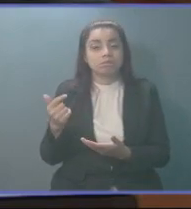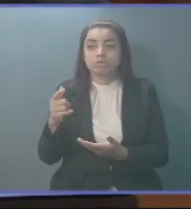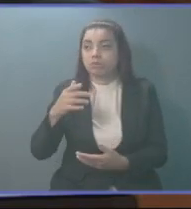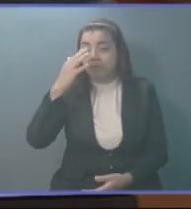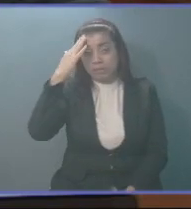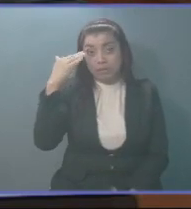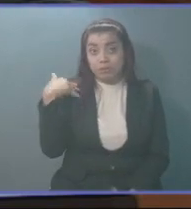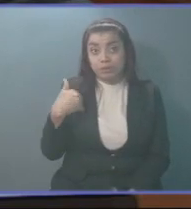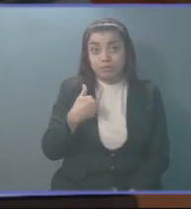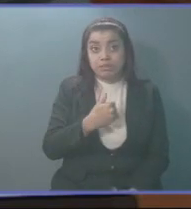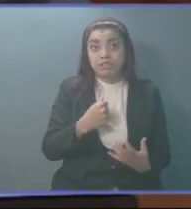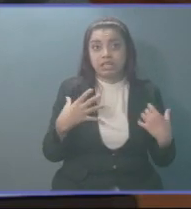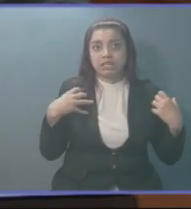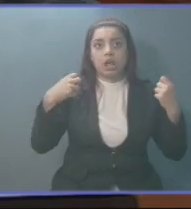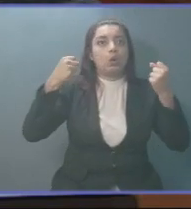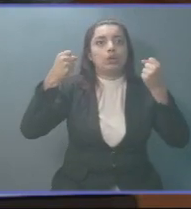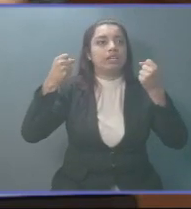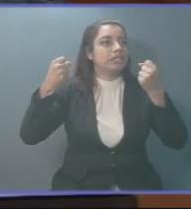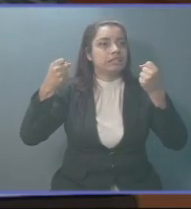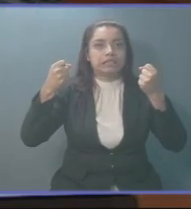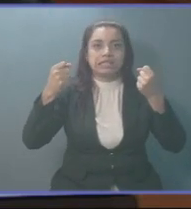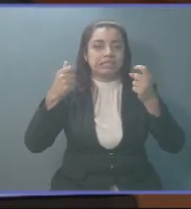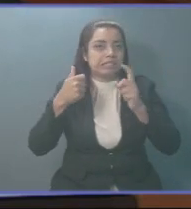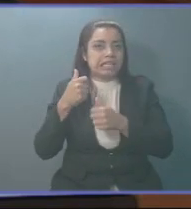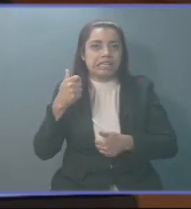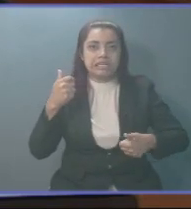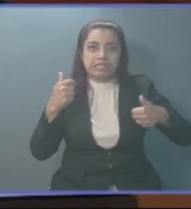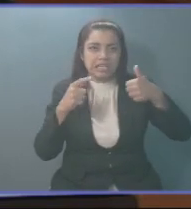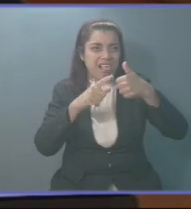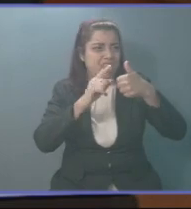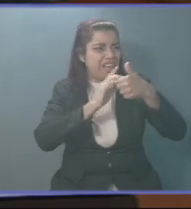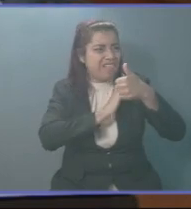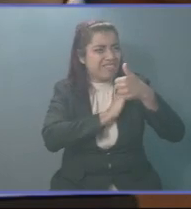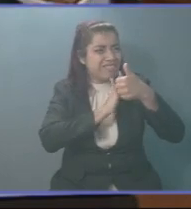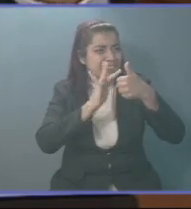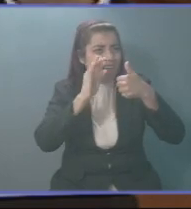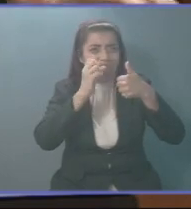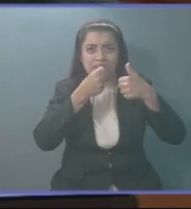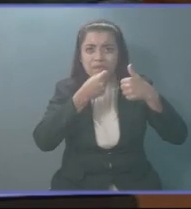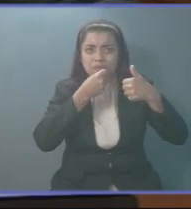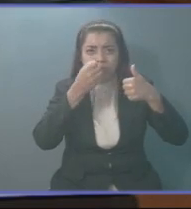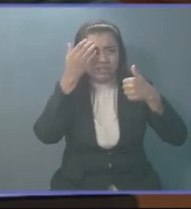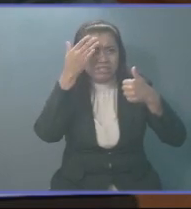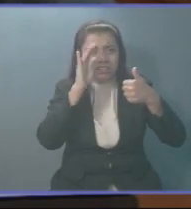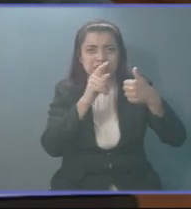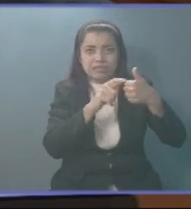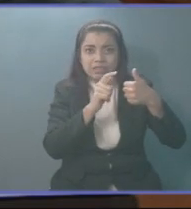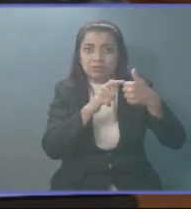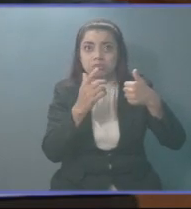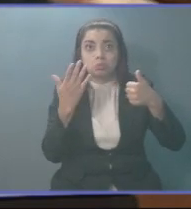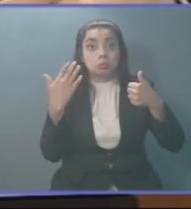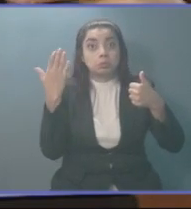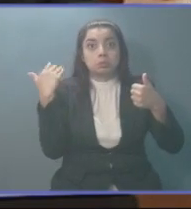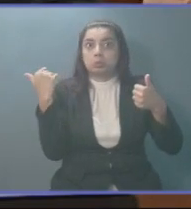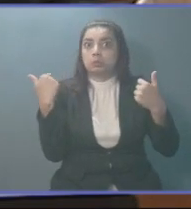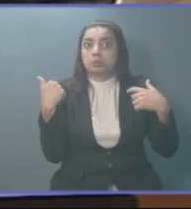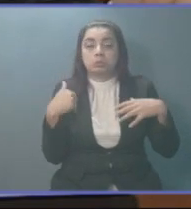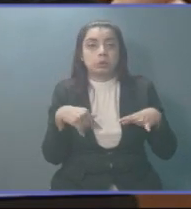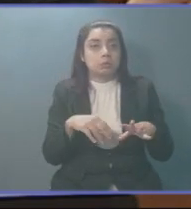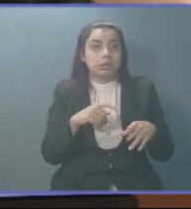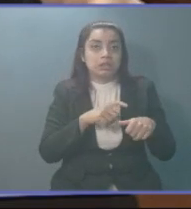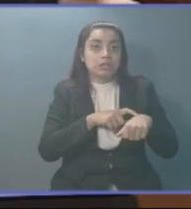anterior de salud no se supo de ella ni siquiera en el periodo normal,